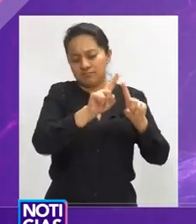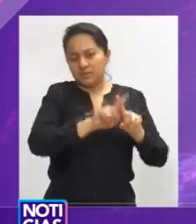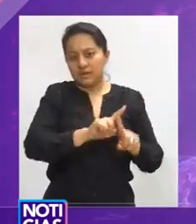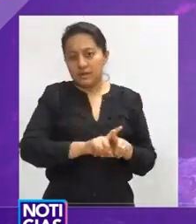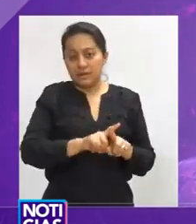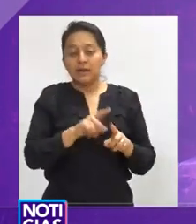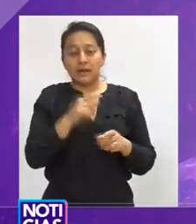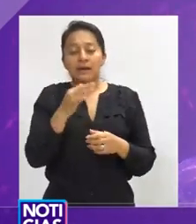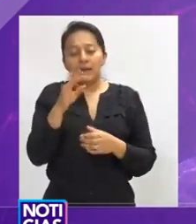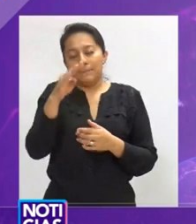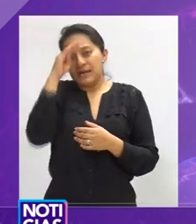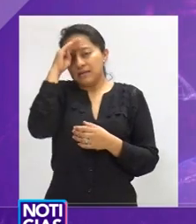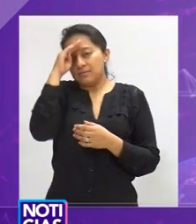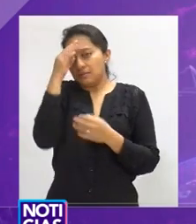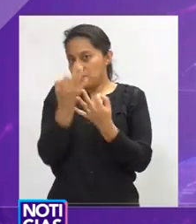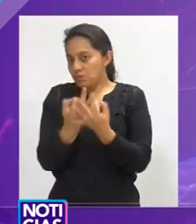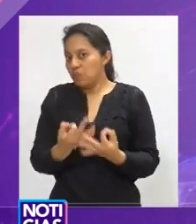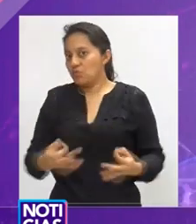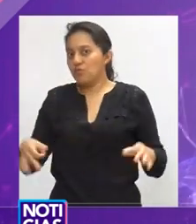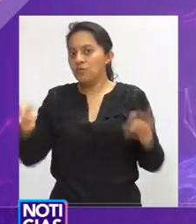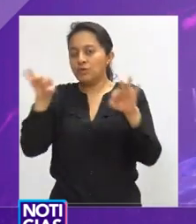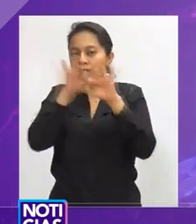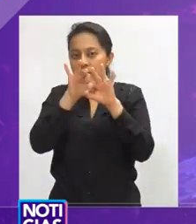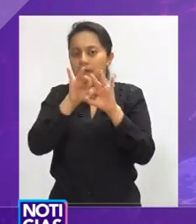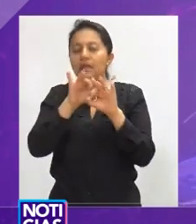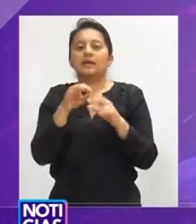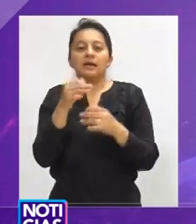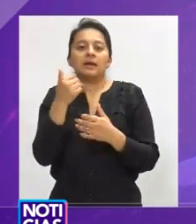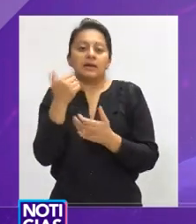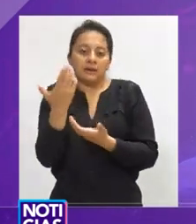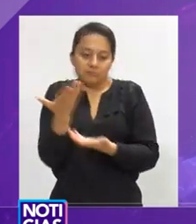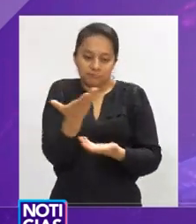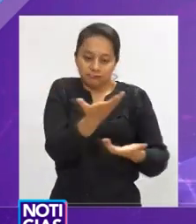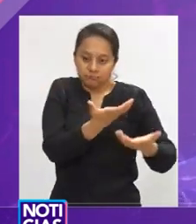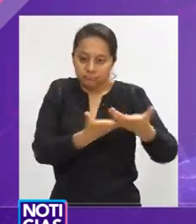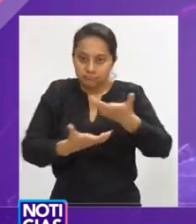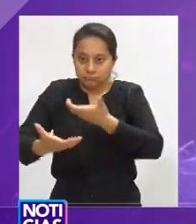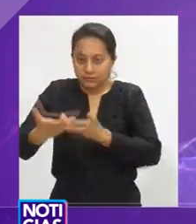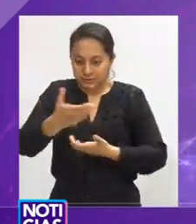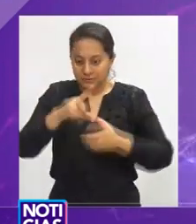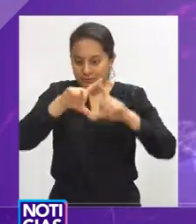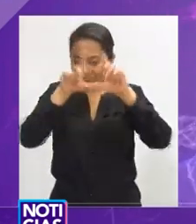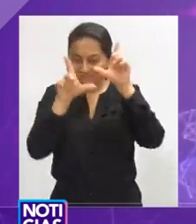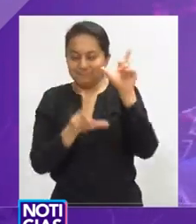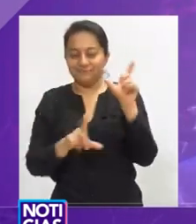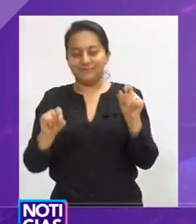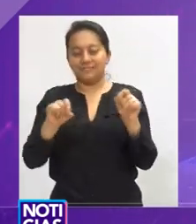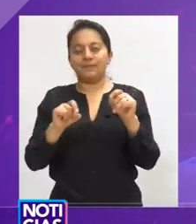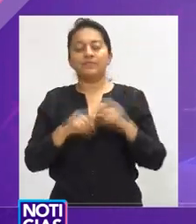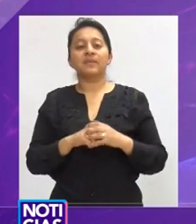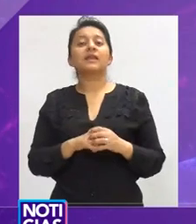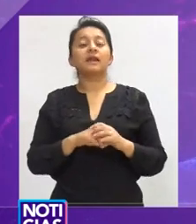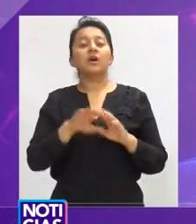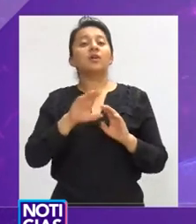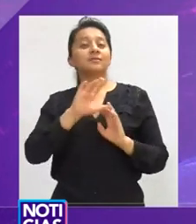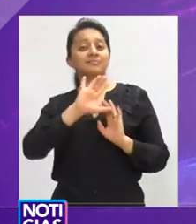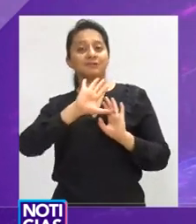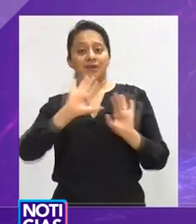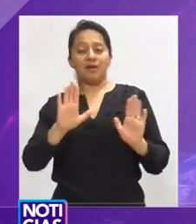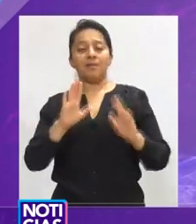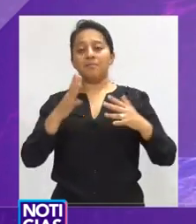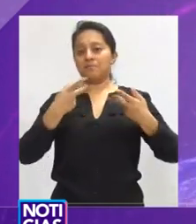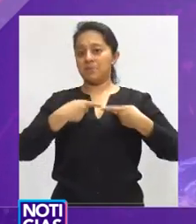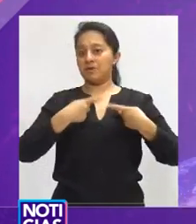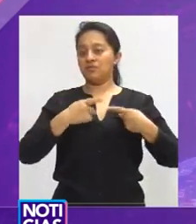es más importante, más conveniente que lo hagamos con esta articulación nacional. En este